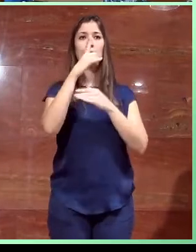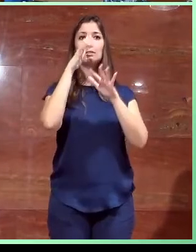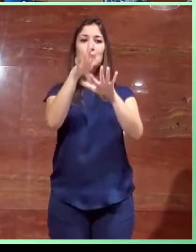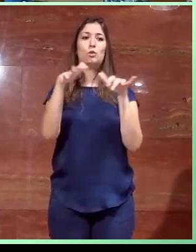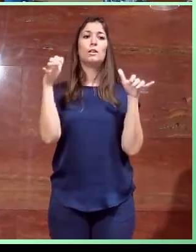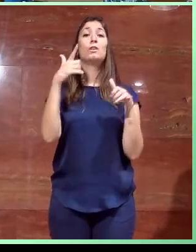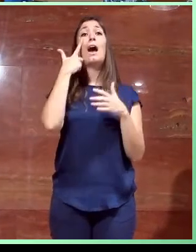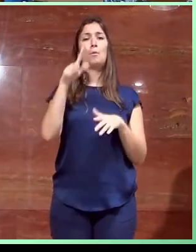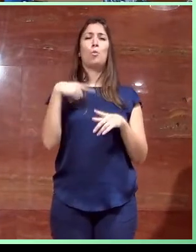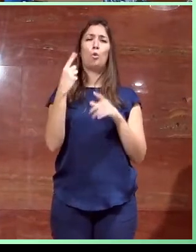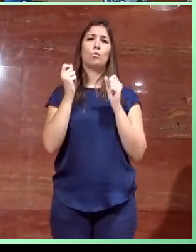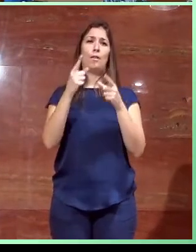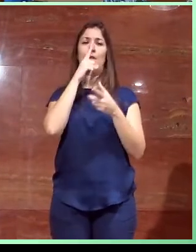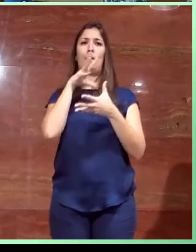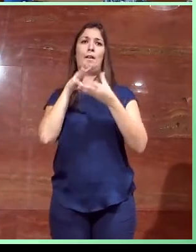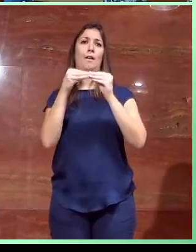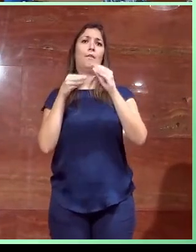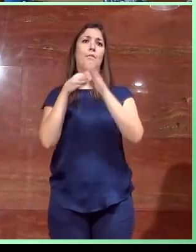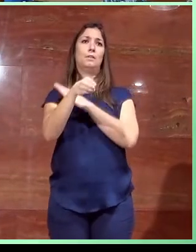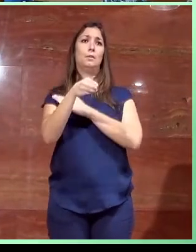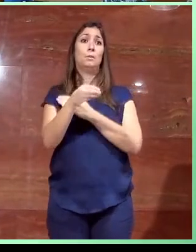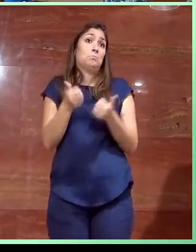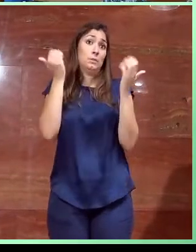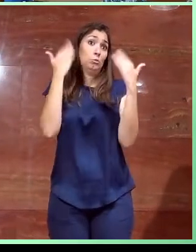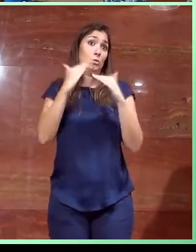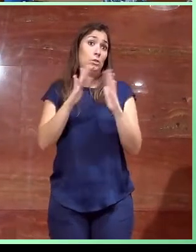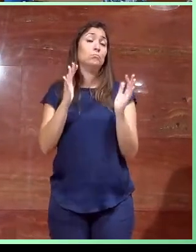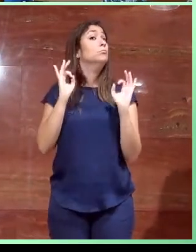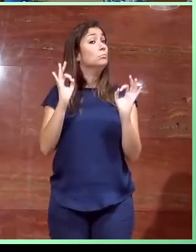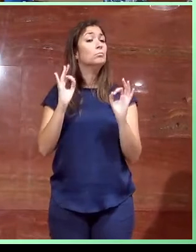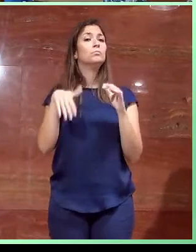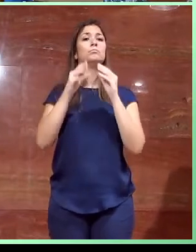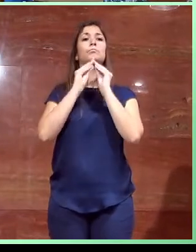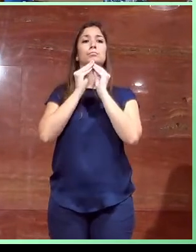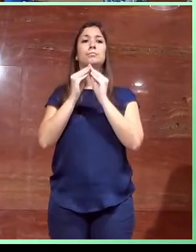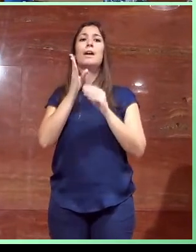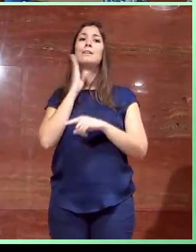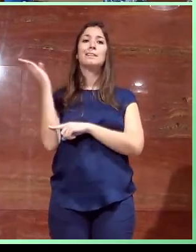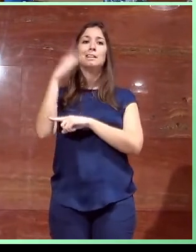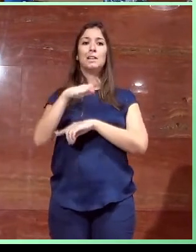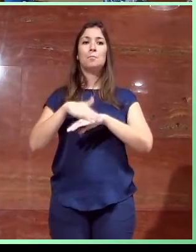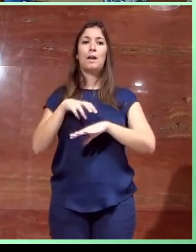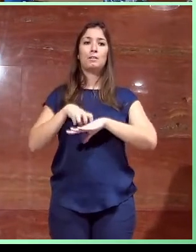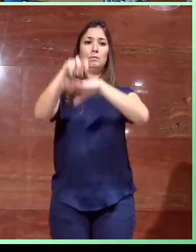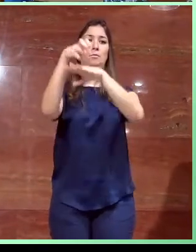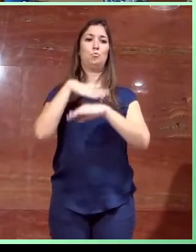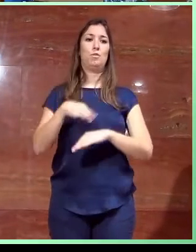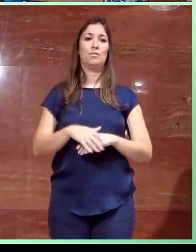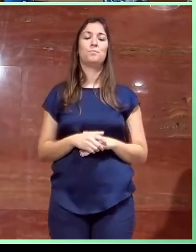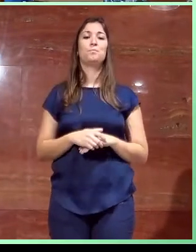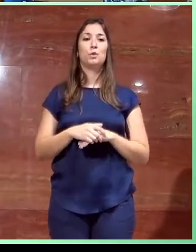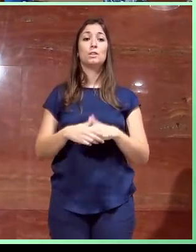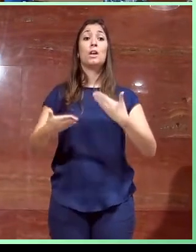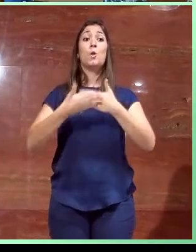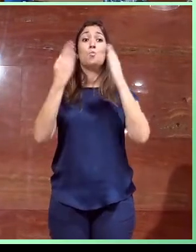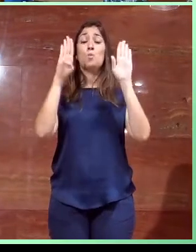veremos que hacemos accesible y aquí, como no hay otra forma posible, pues colocar una plataforma a salva escalera. Eliminaríamos las hojas de las